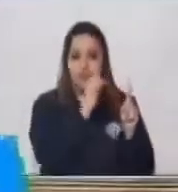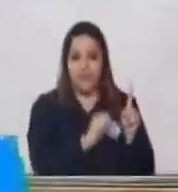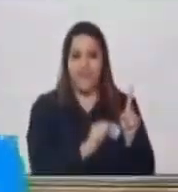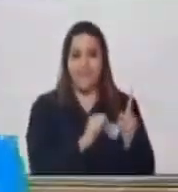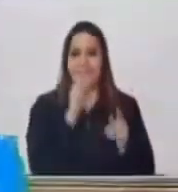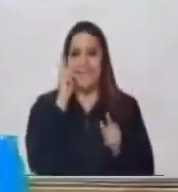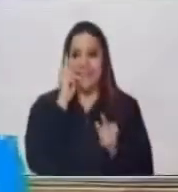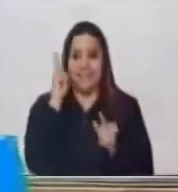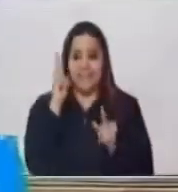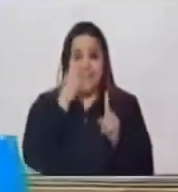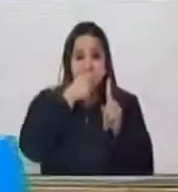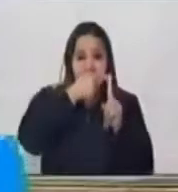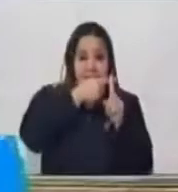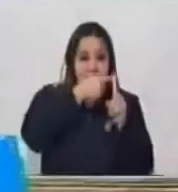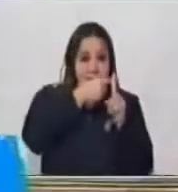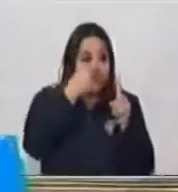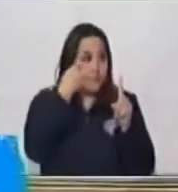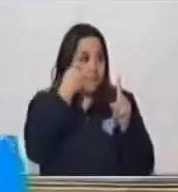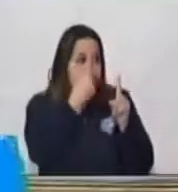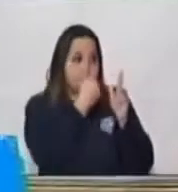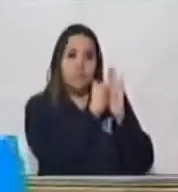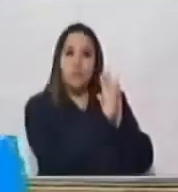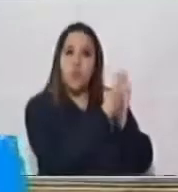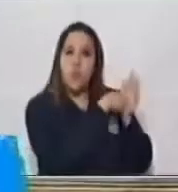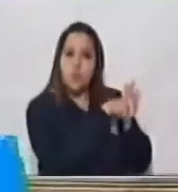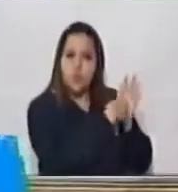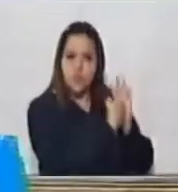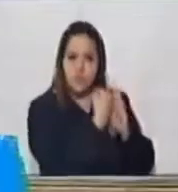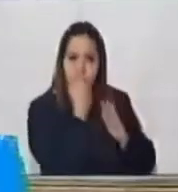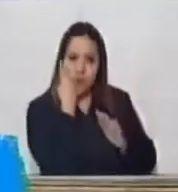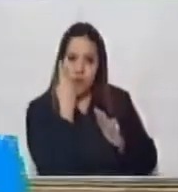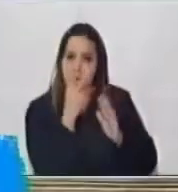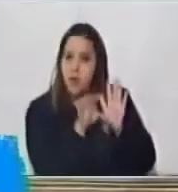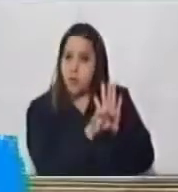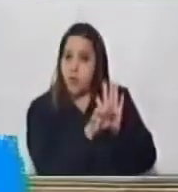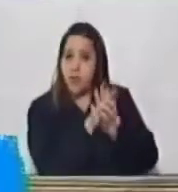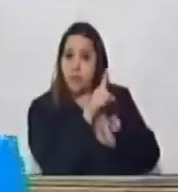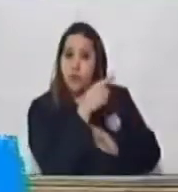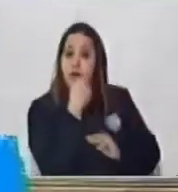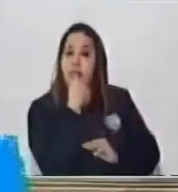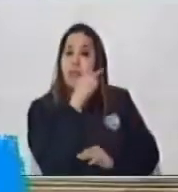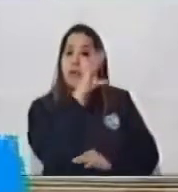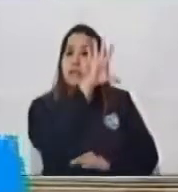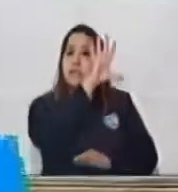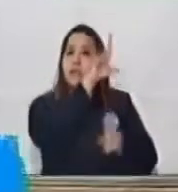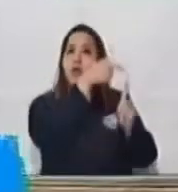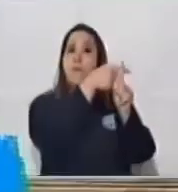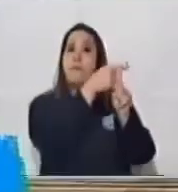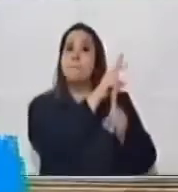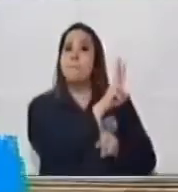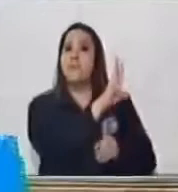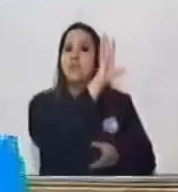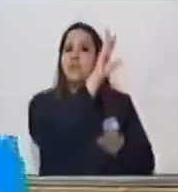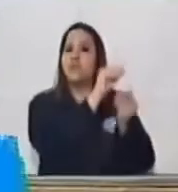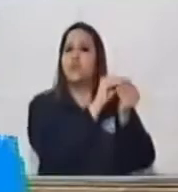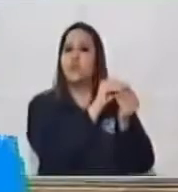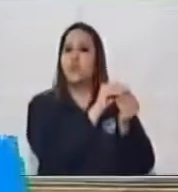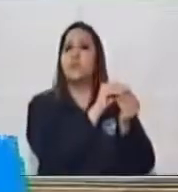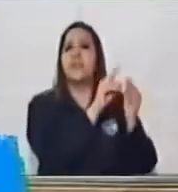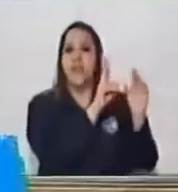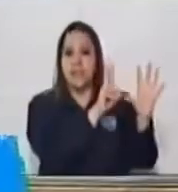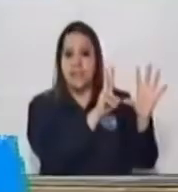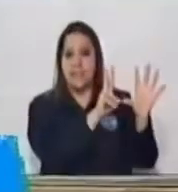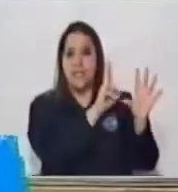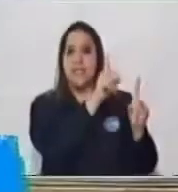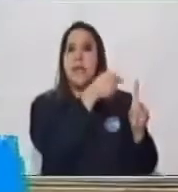Es muy importante que veamos que signo tenemos Acá por ejemplo 5 más 2 ¿Cuánto es? 7